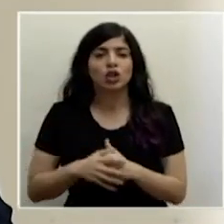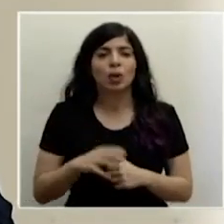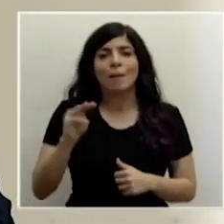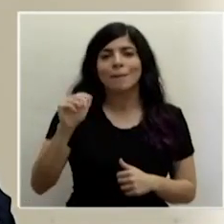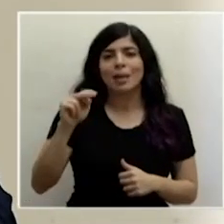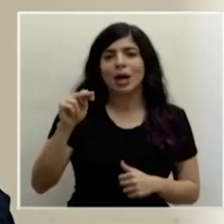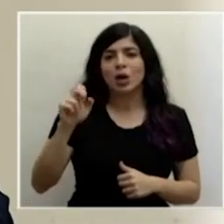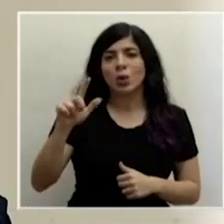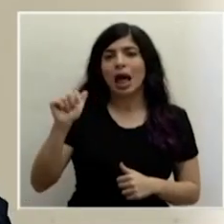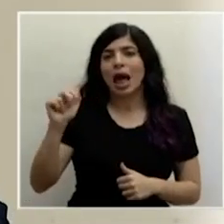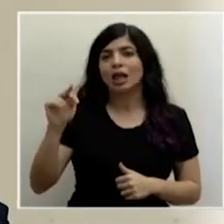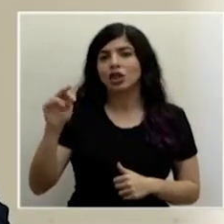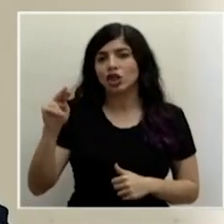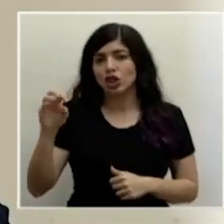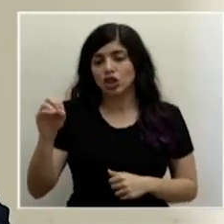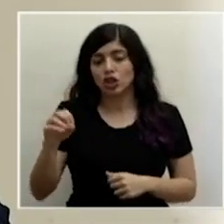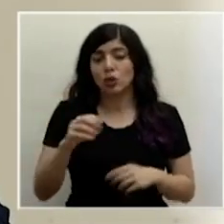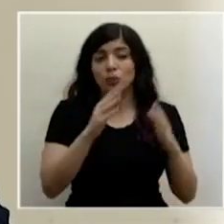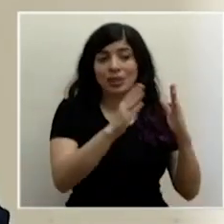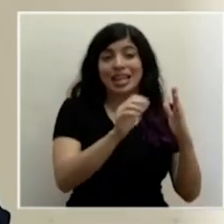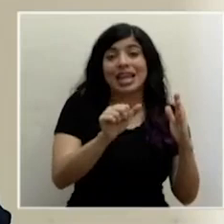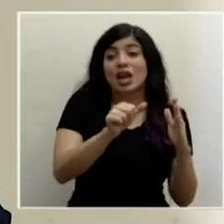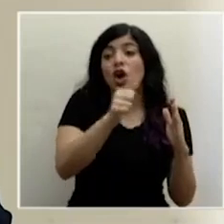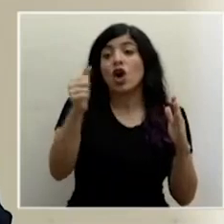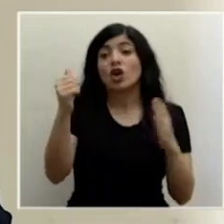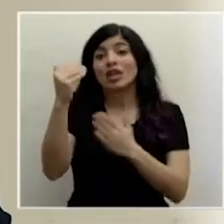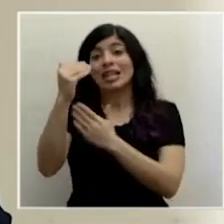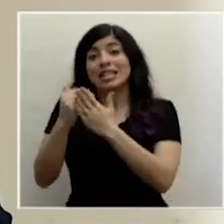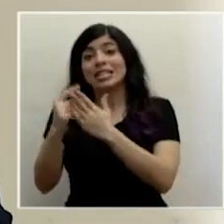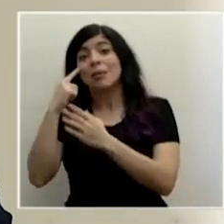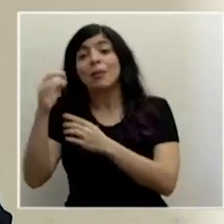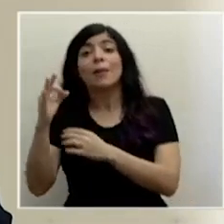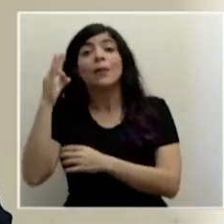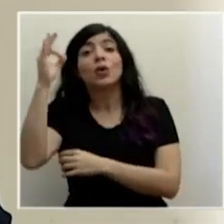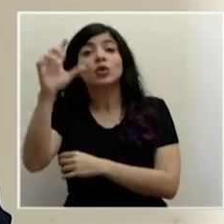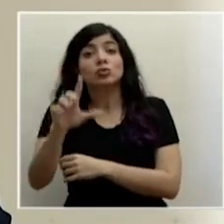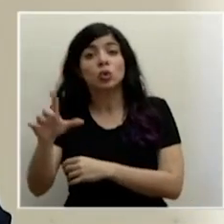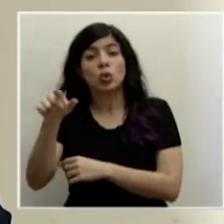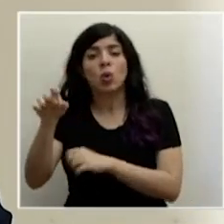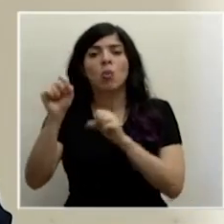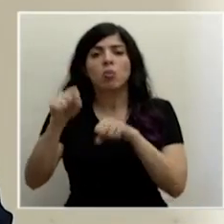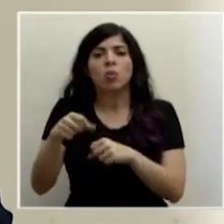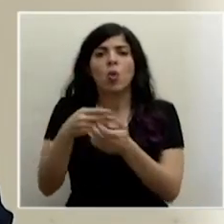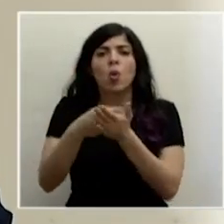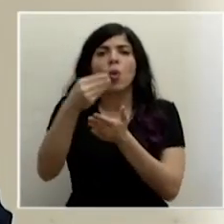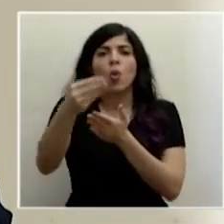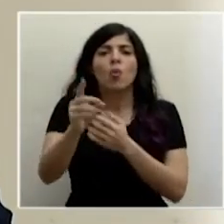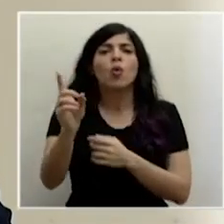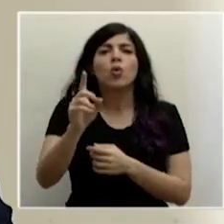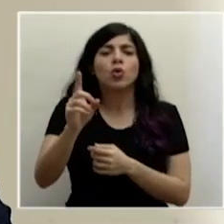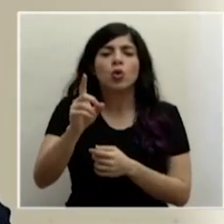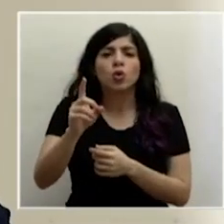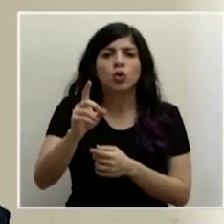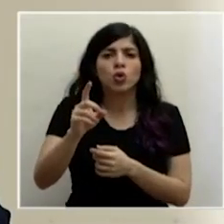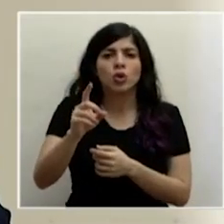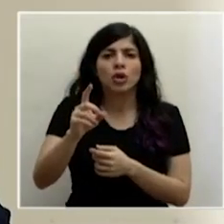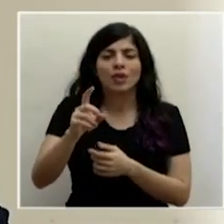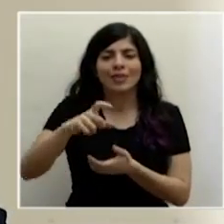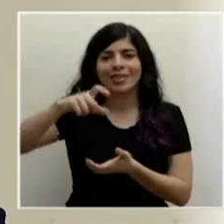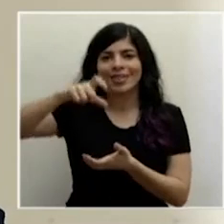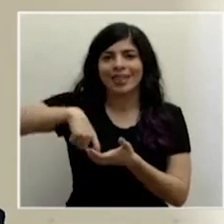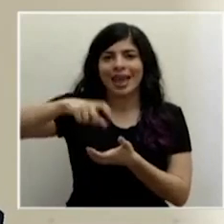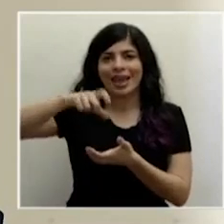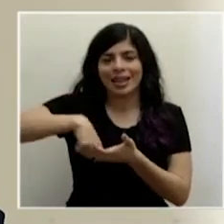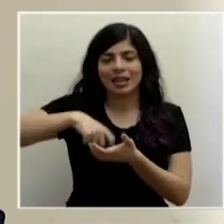nacionales en la lista de apertura para el lunes entrante se puede hacer la compra a través del uso de la tarjeta de